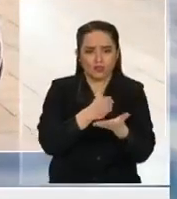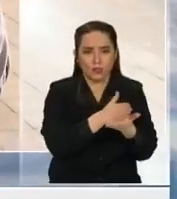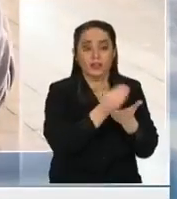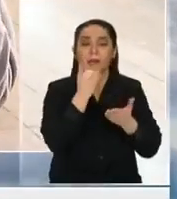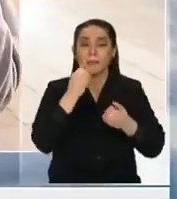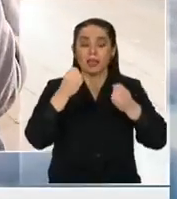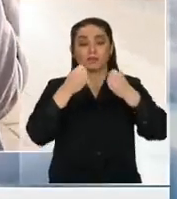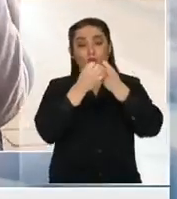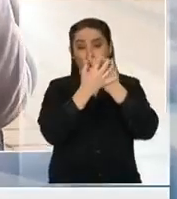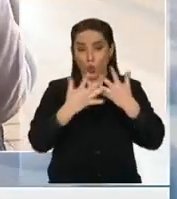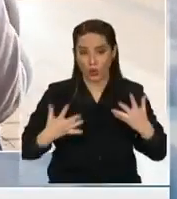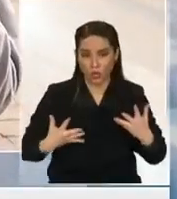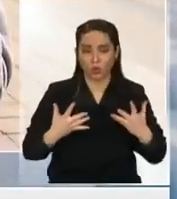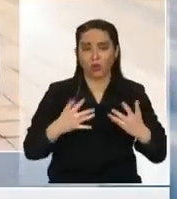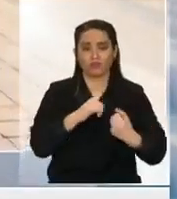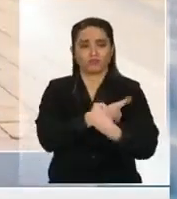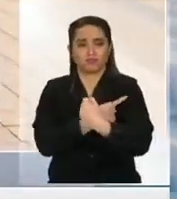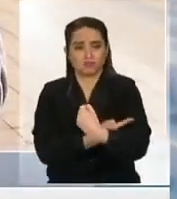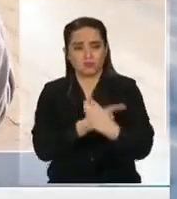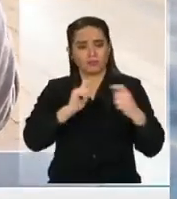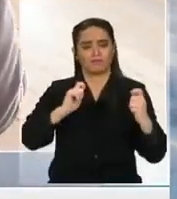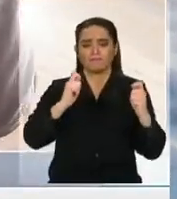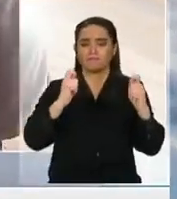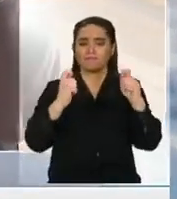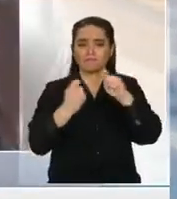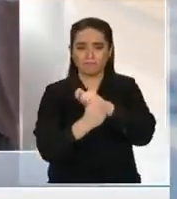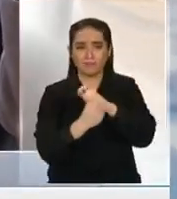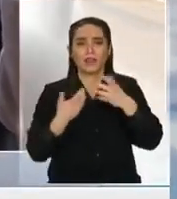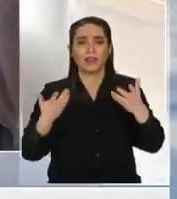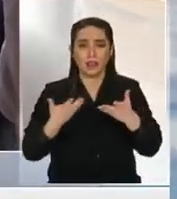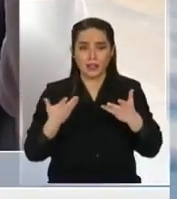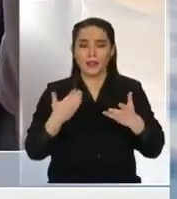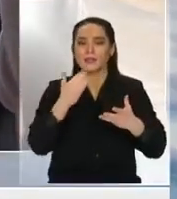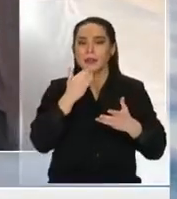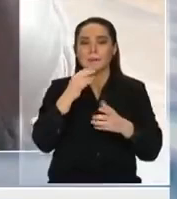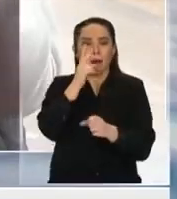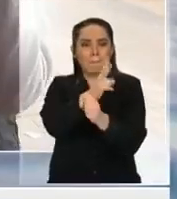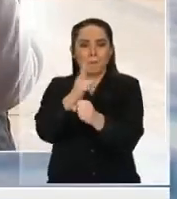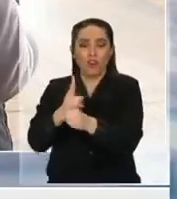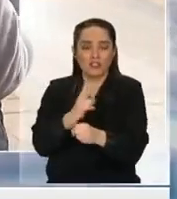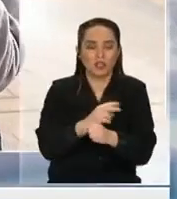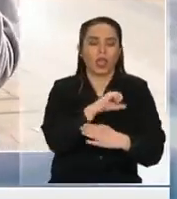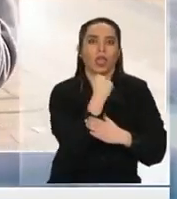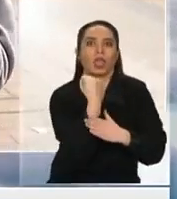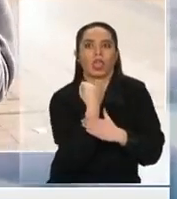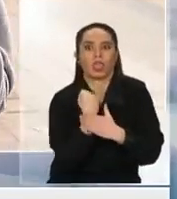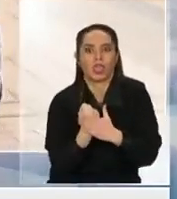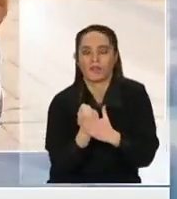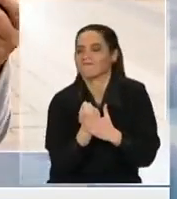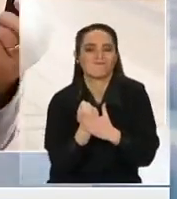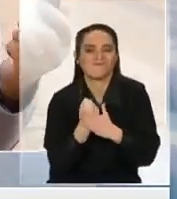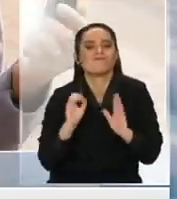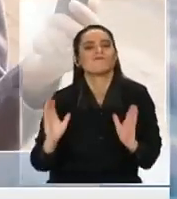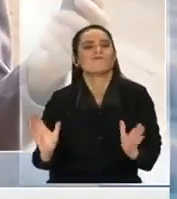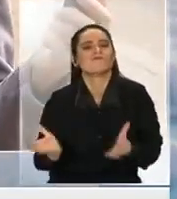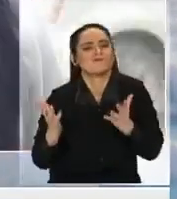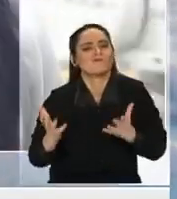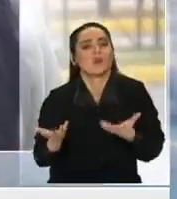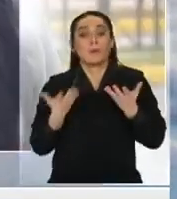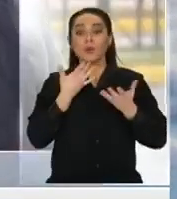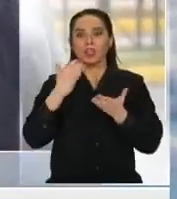currículum, haciéndolo transitar además, combatiendo el agobio laboral de profesores y profesoras que hoy día tienen contratos que son